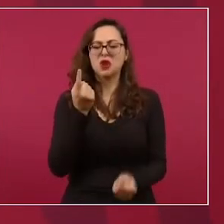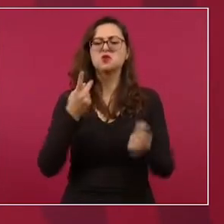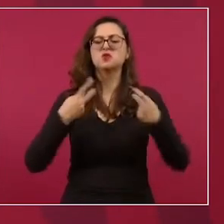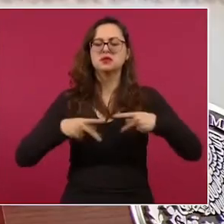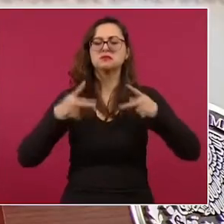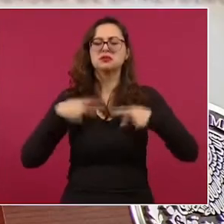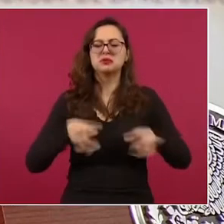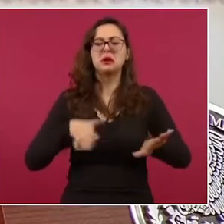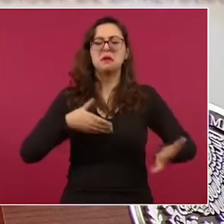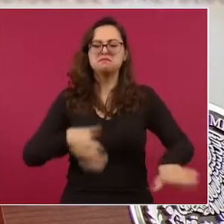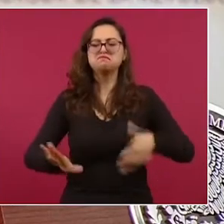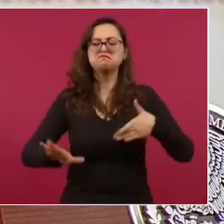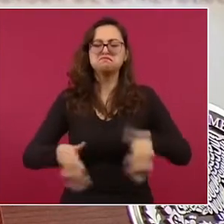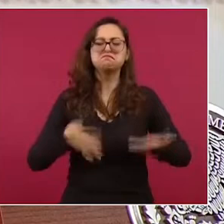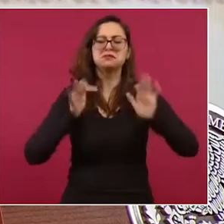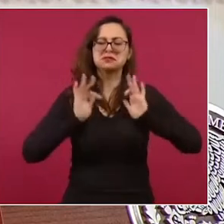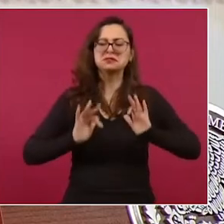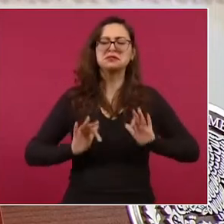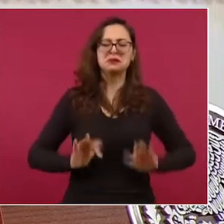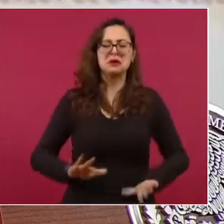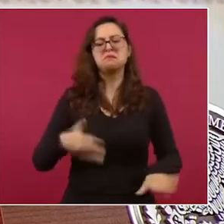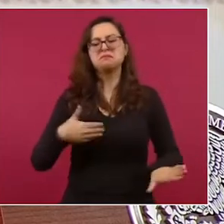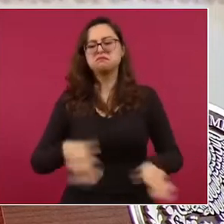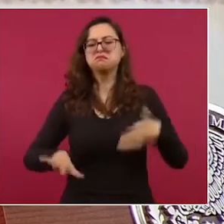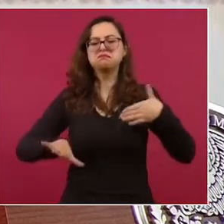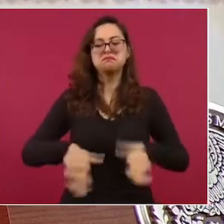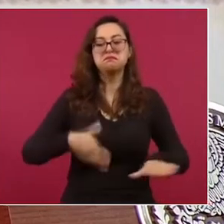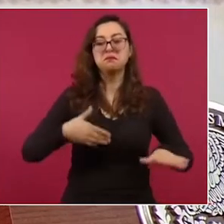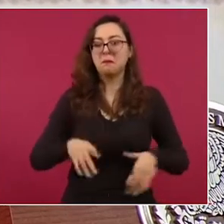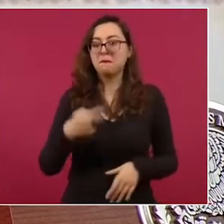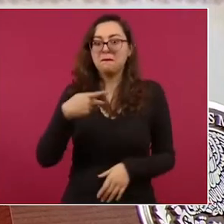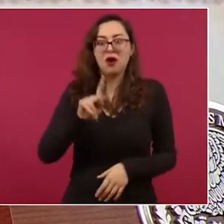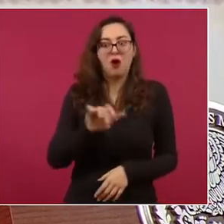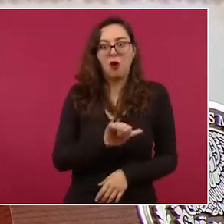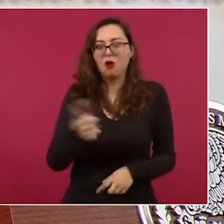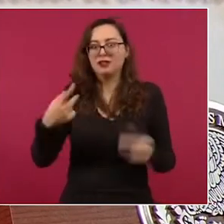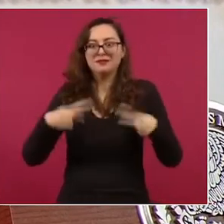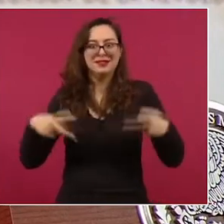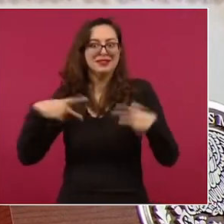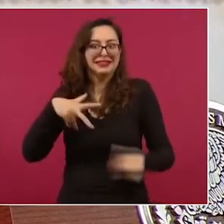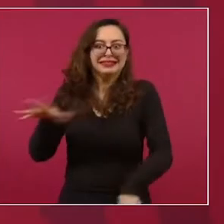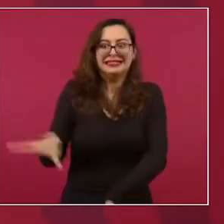es que hay otros que son pura pasión,